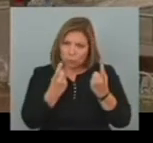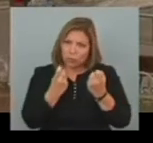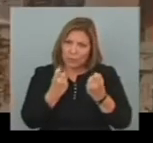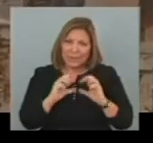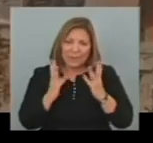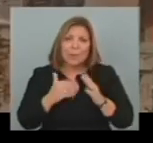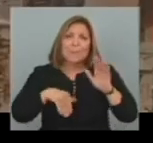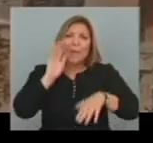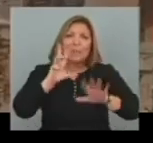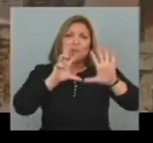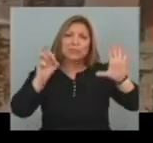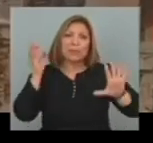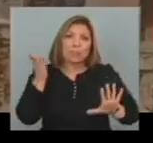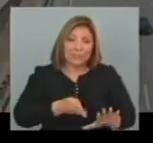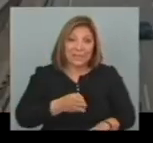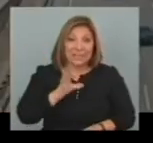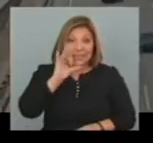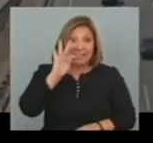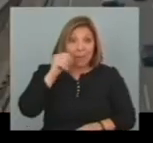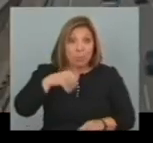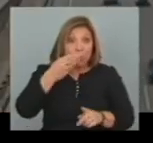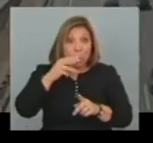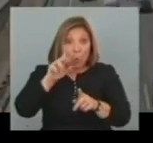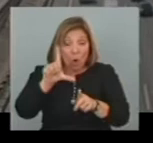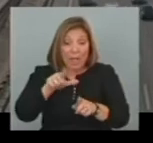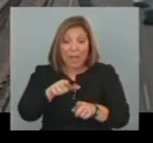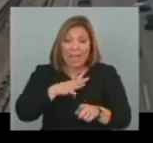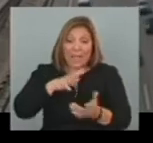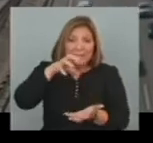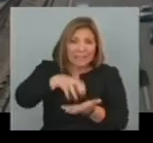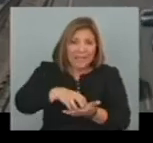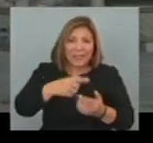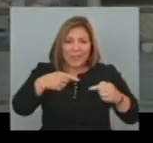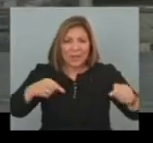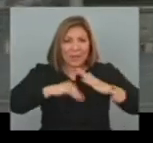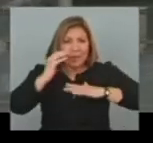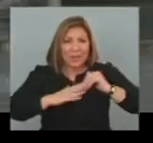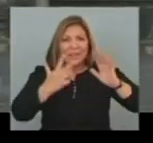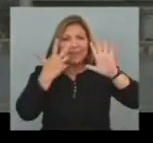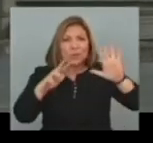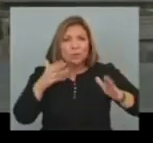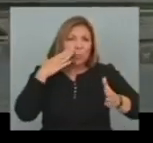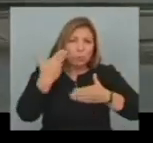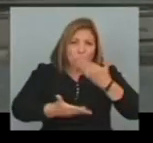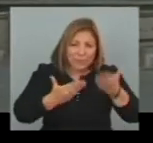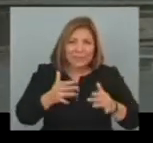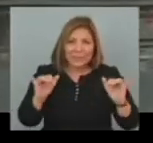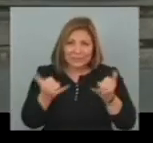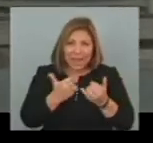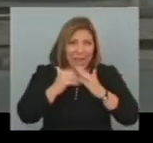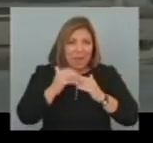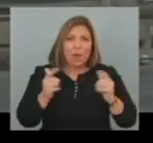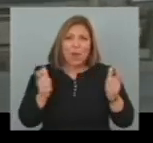encima del 80% Estambul cuenta actualmente Con 11 sedes Construidas De las 38 propuestas El informe De la comisión De